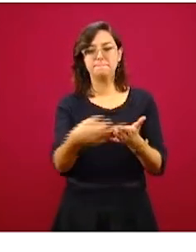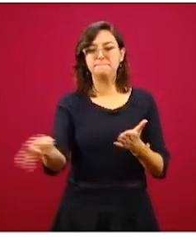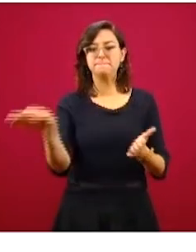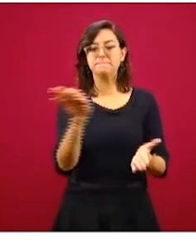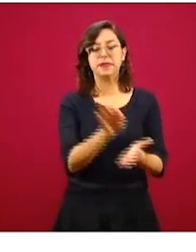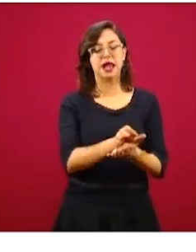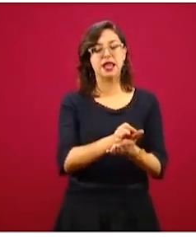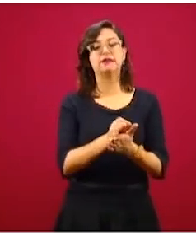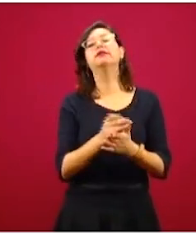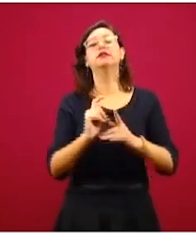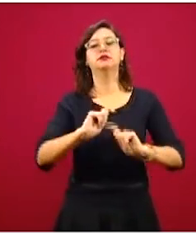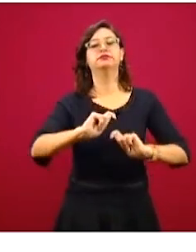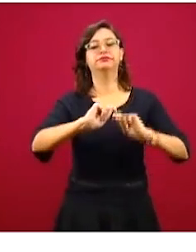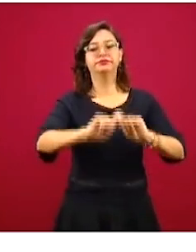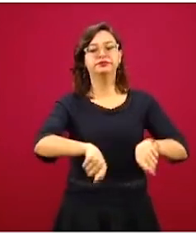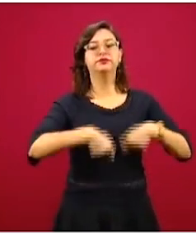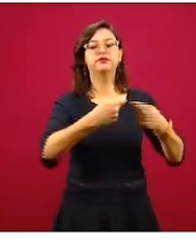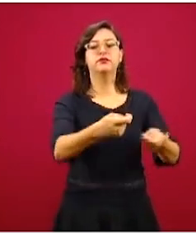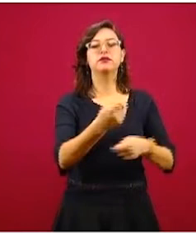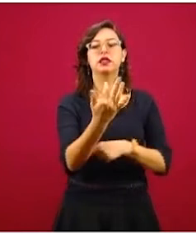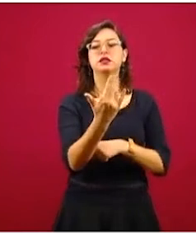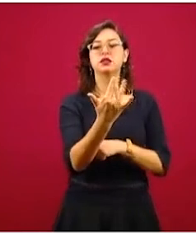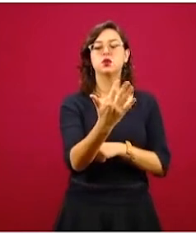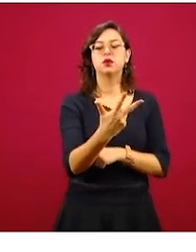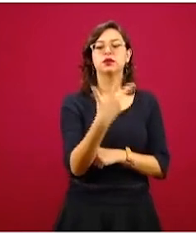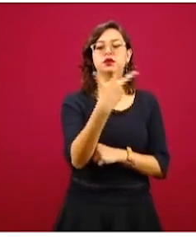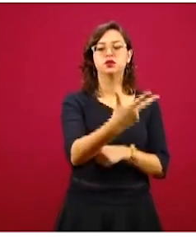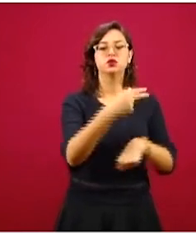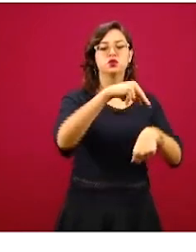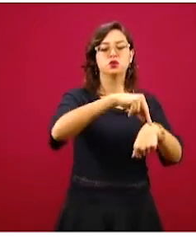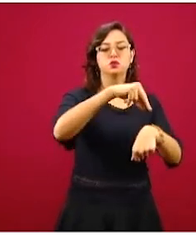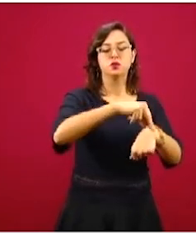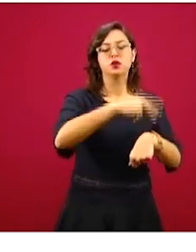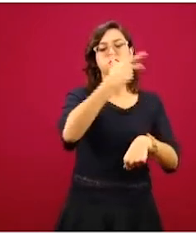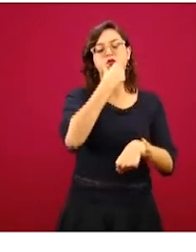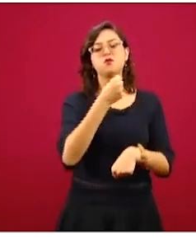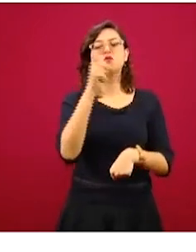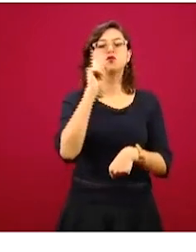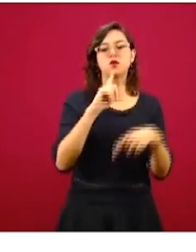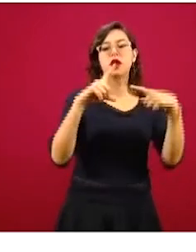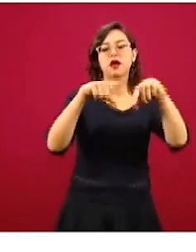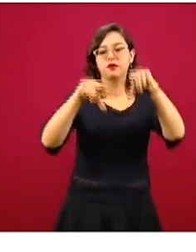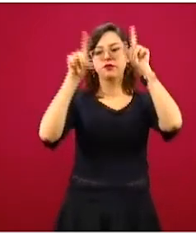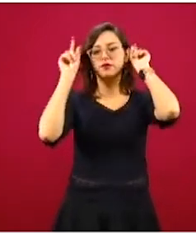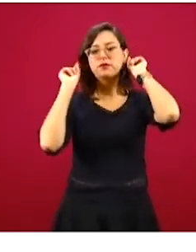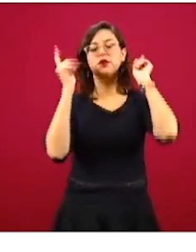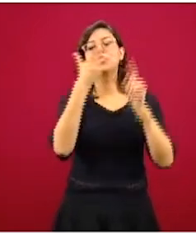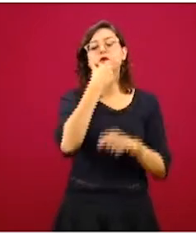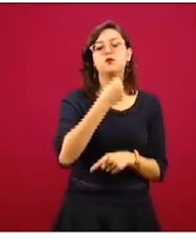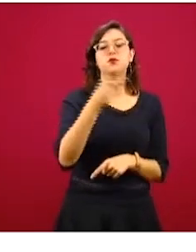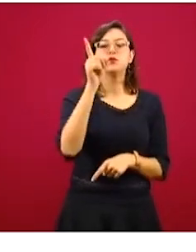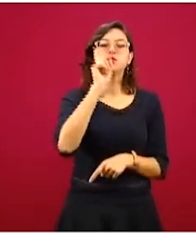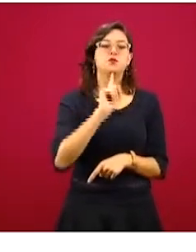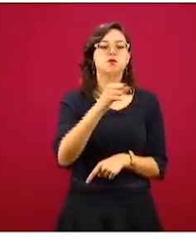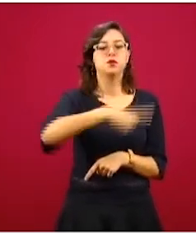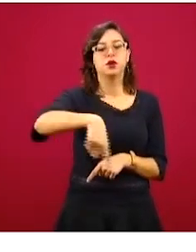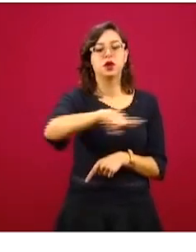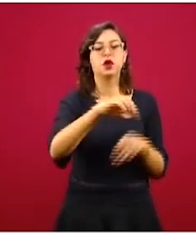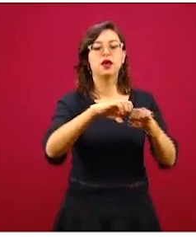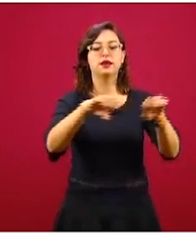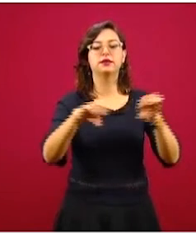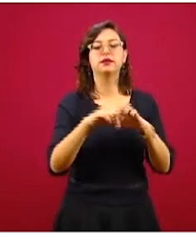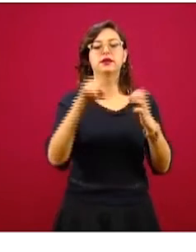entregará a 58 médicos, médicas, enfermeras y enfermeros que hayan integrado equipos COVID